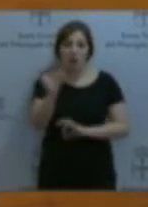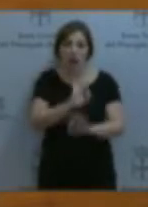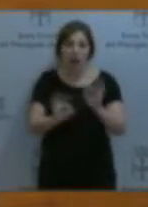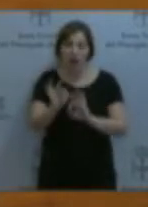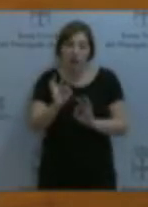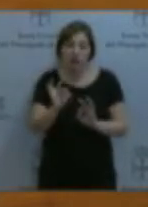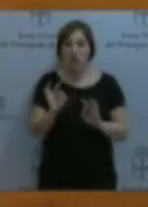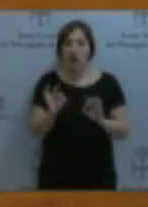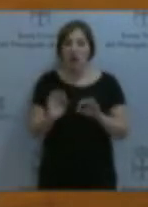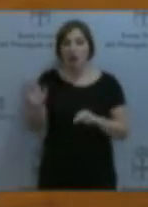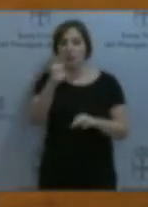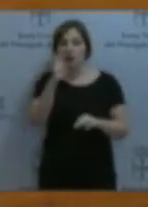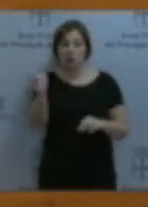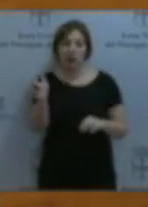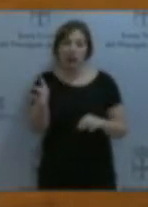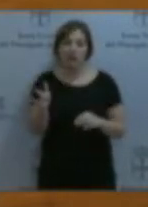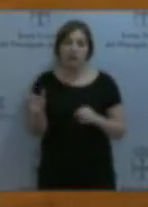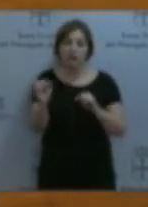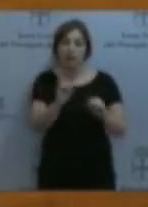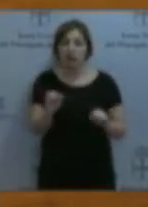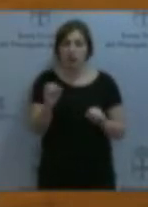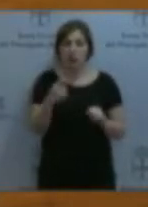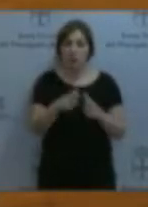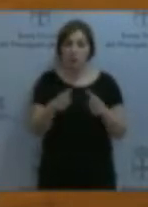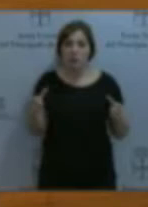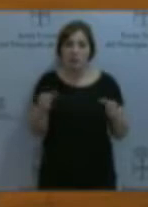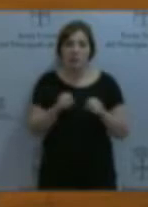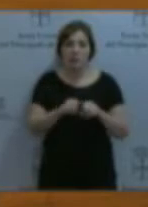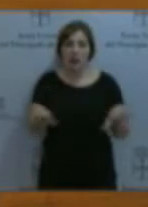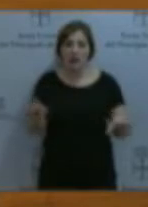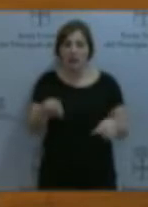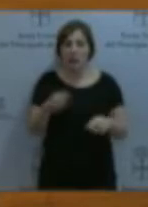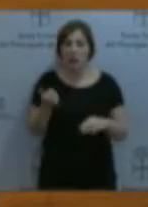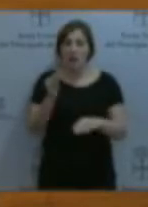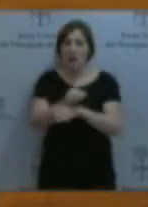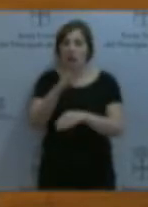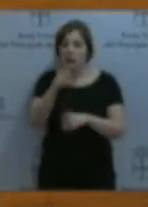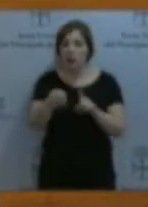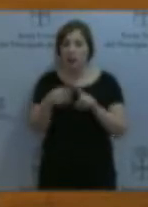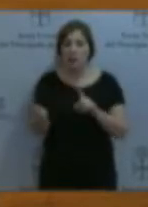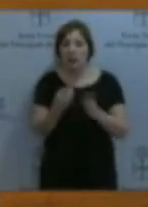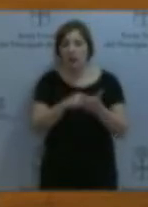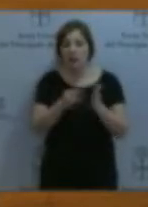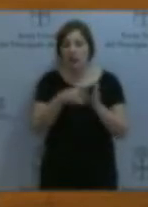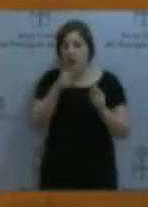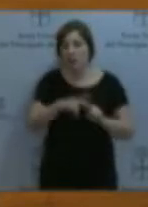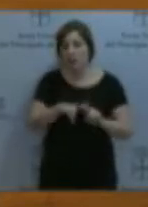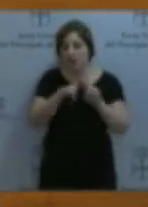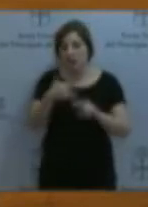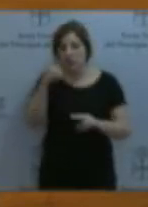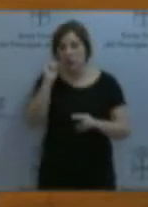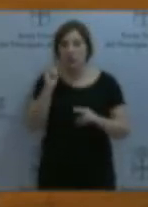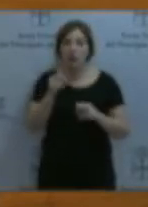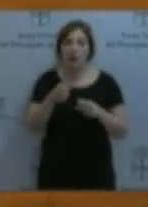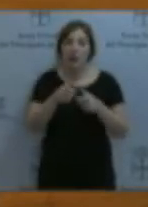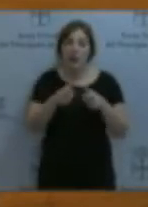de las plagas. También en Europa se han invertido fondos en la mejora técnica para los análisis de riesgo de plagas,